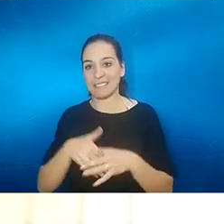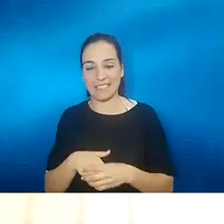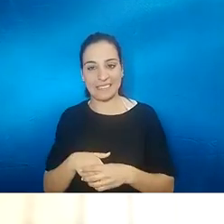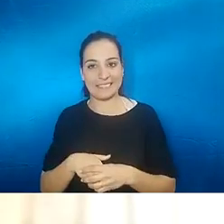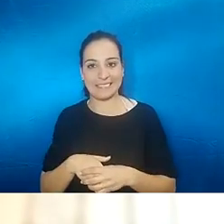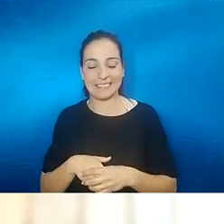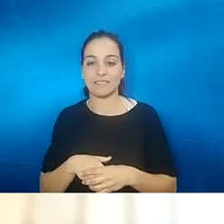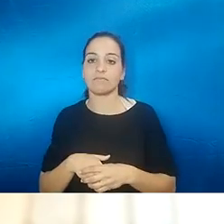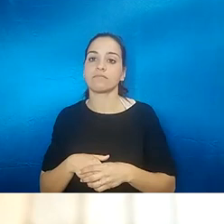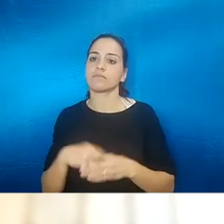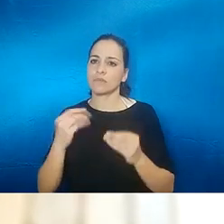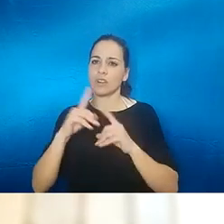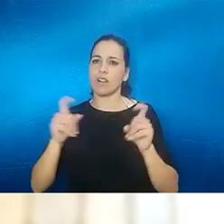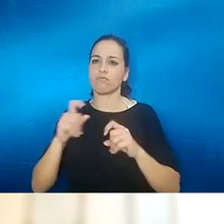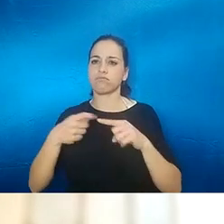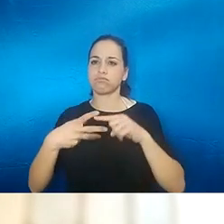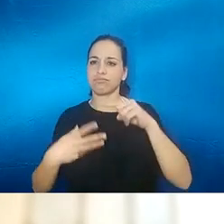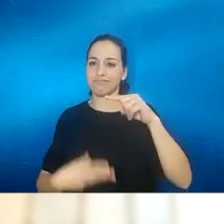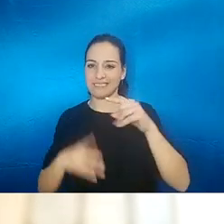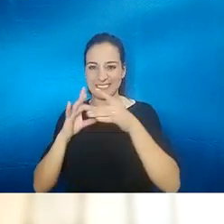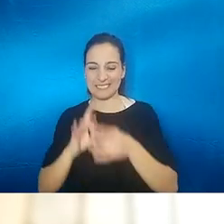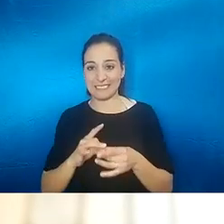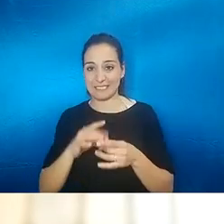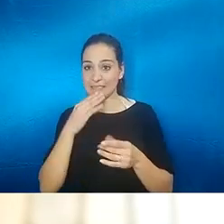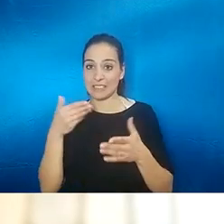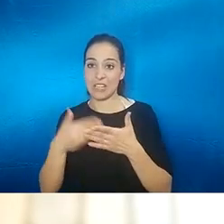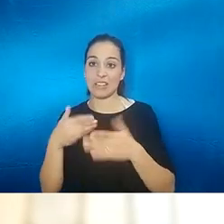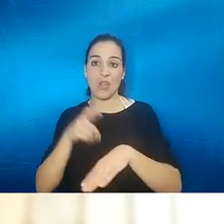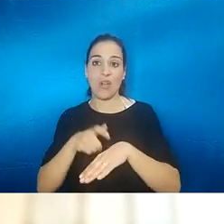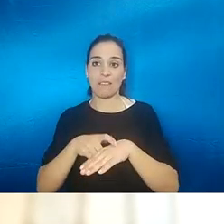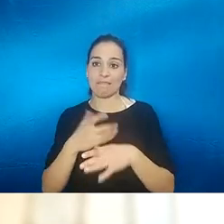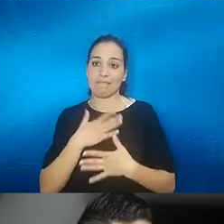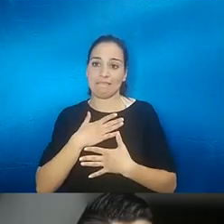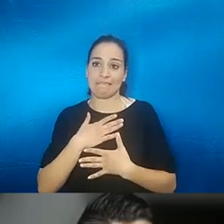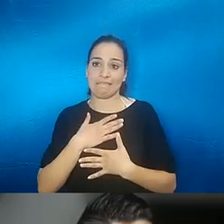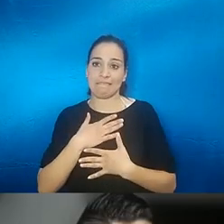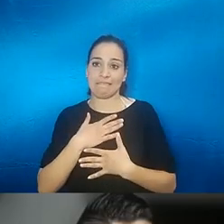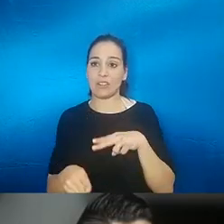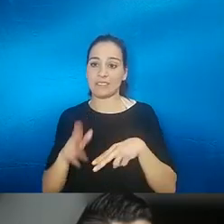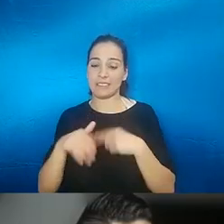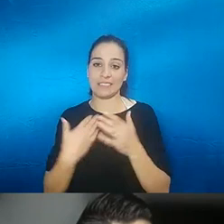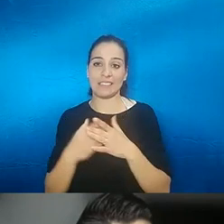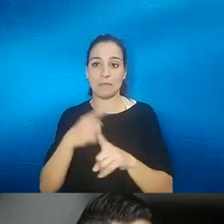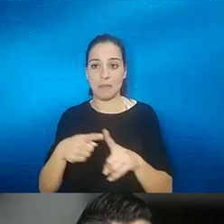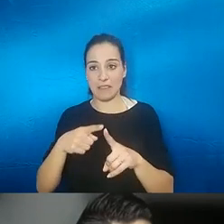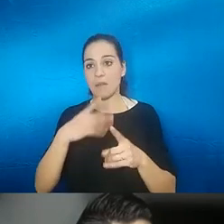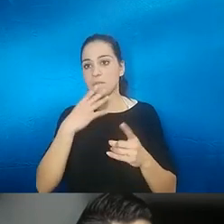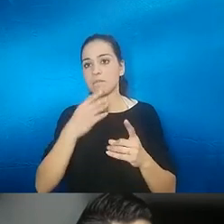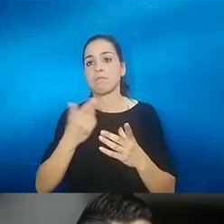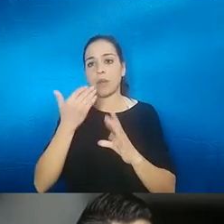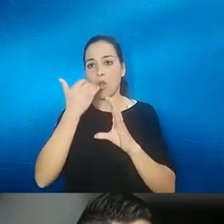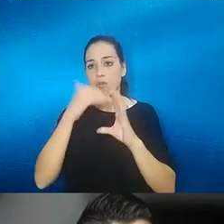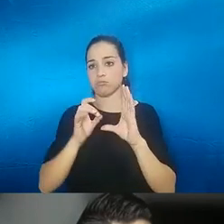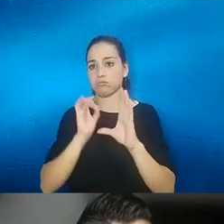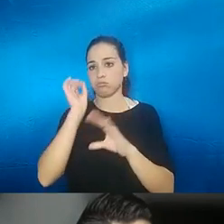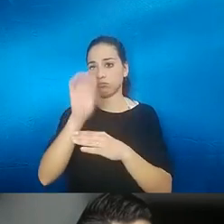hay muchas preguntas la verdad es que muchas preguntas y si llega la hora yo voy a sentir muchísimo tener que cortar pero las pasaremos a cada uno de ellos que